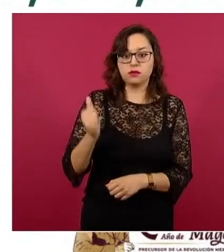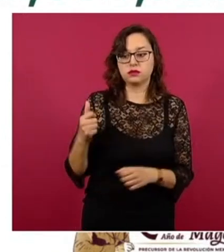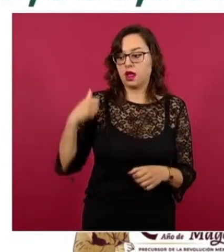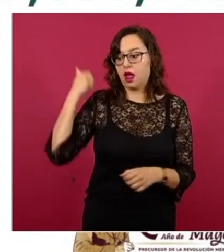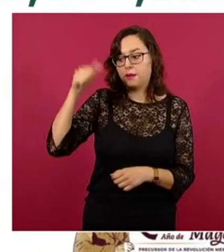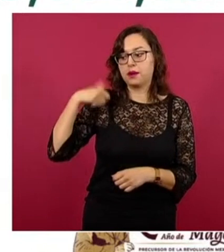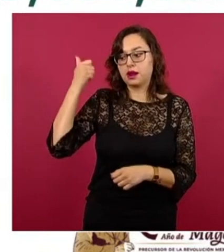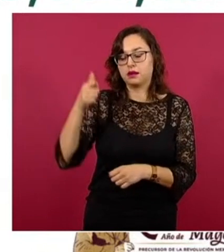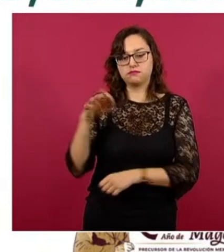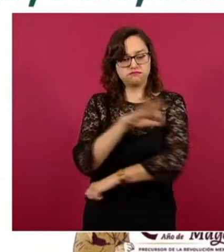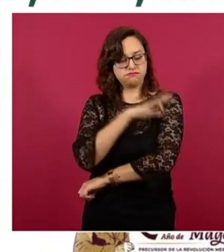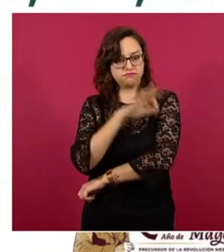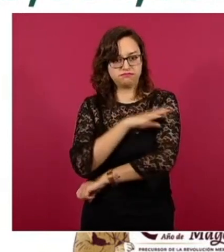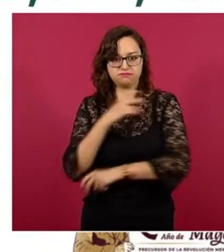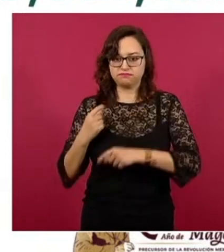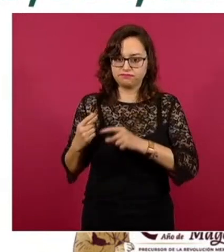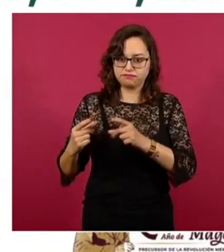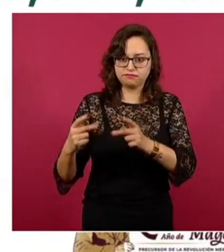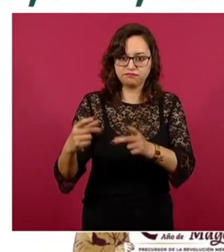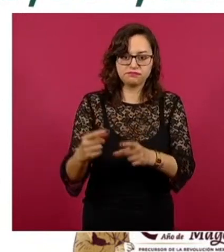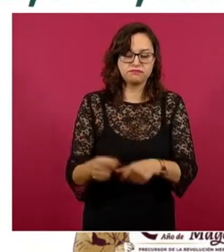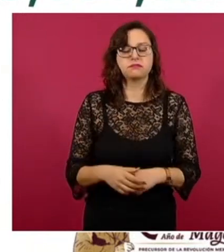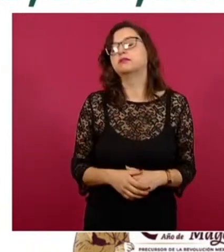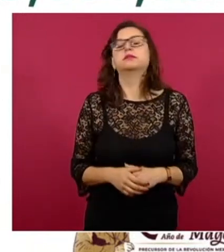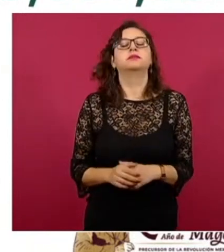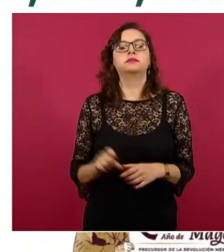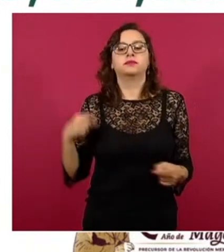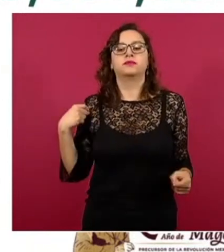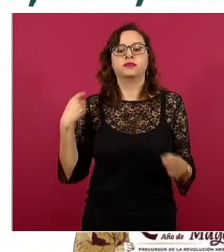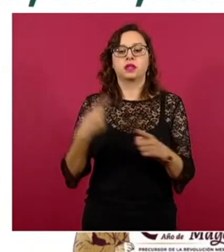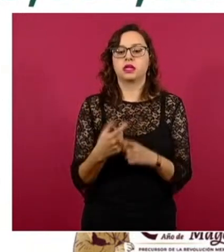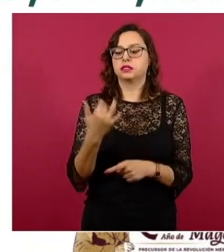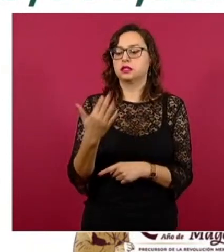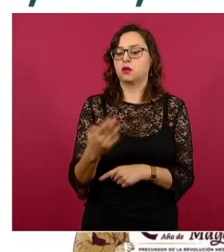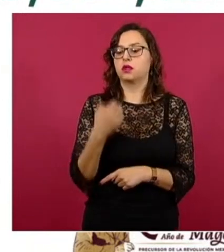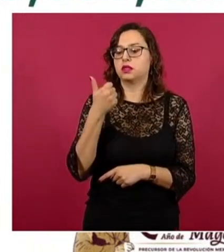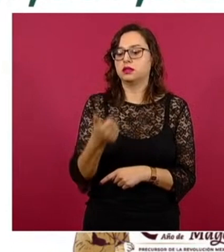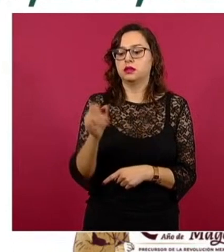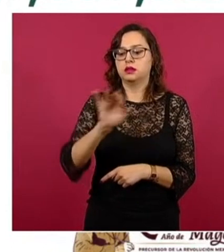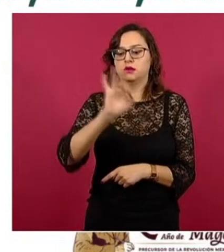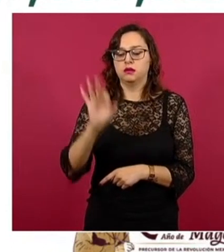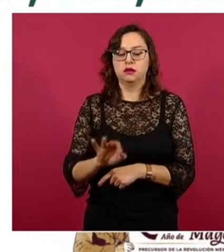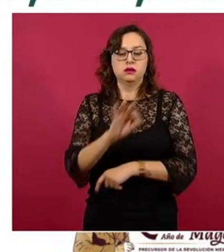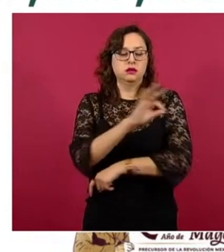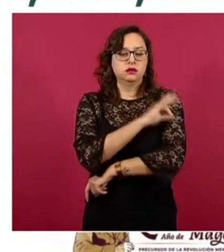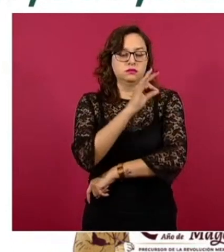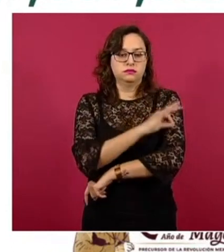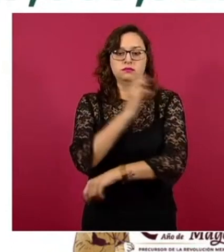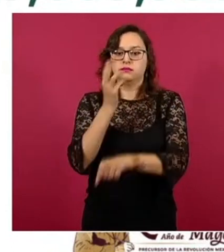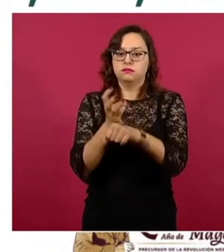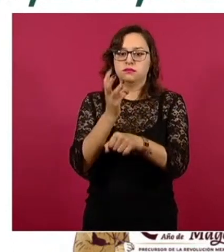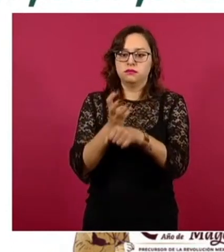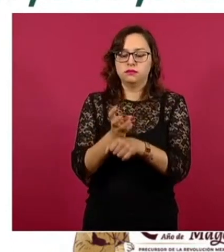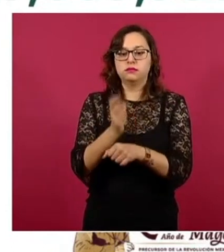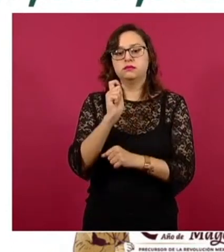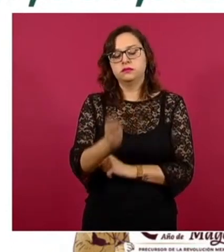si es que no lo ha hecho o no ha recibido el refuerzo. Hasta el momento 56 por ciento de cobertura en los refuerzos. Esto es 45